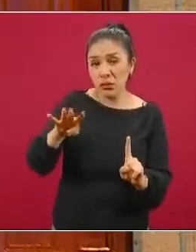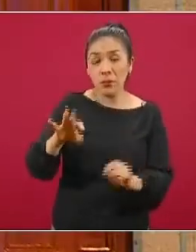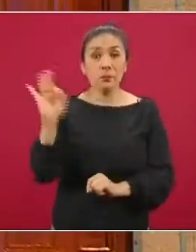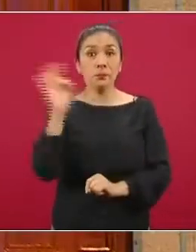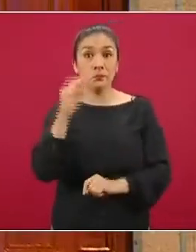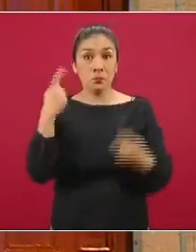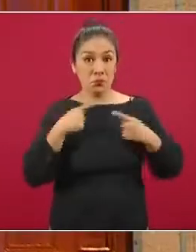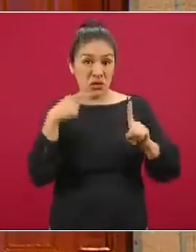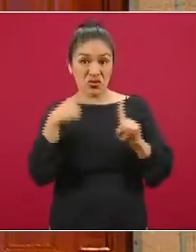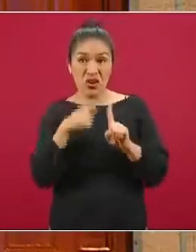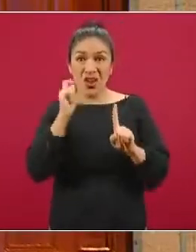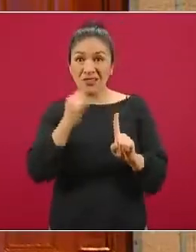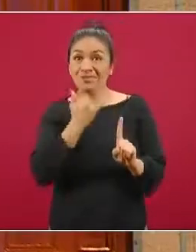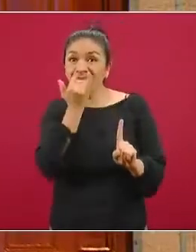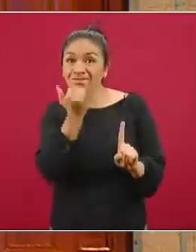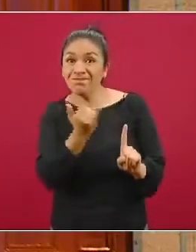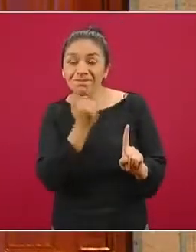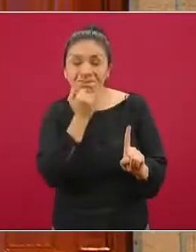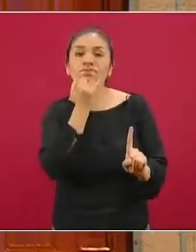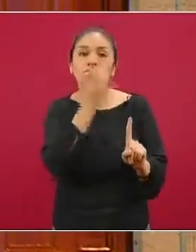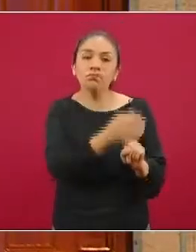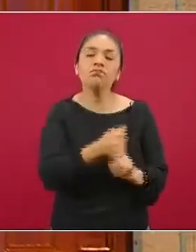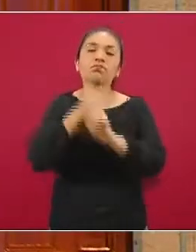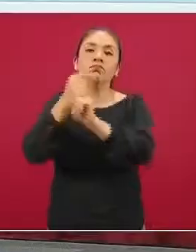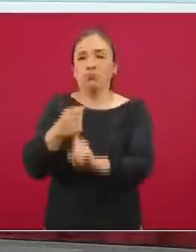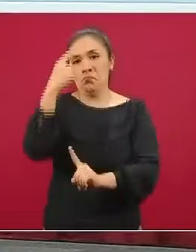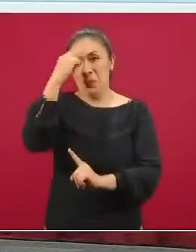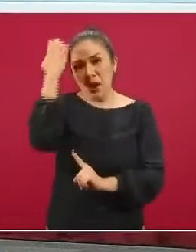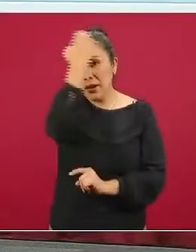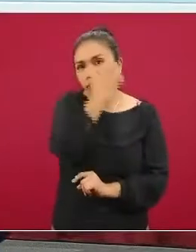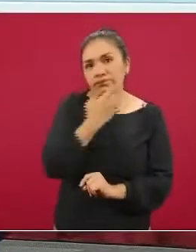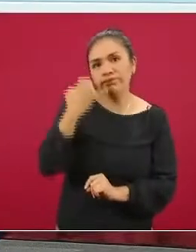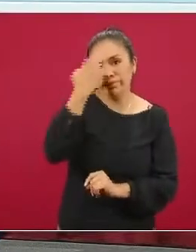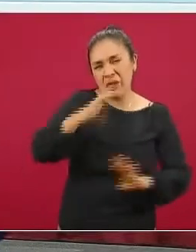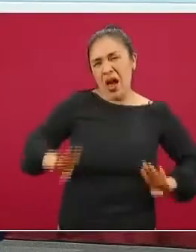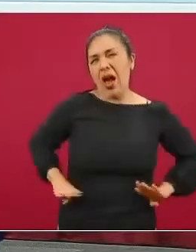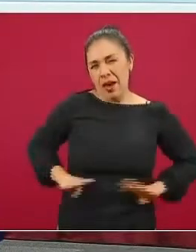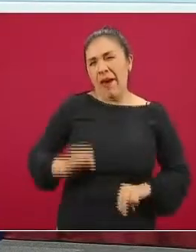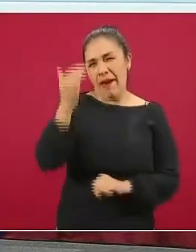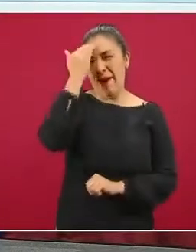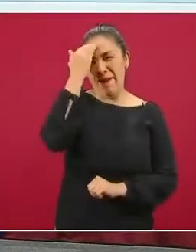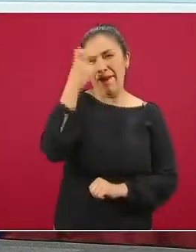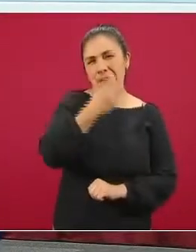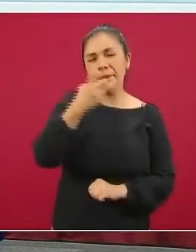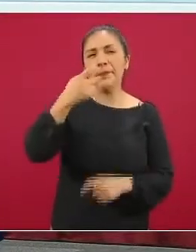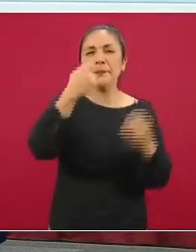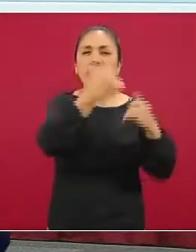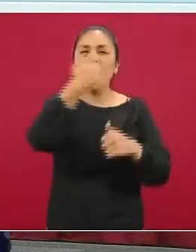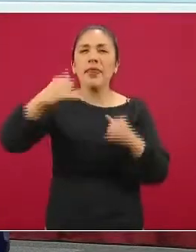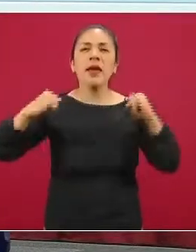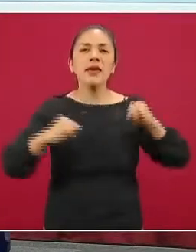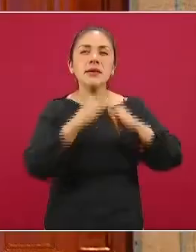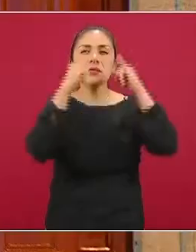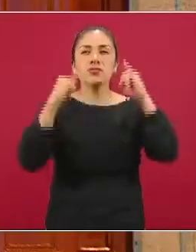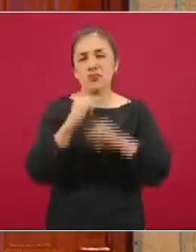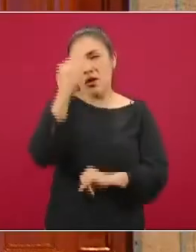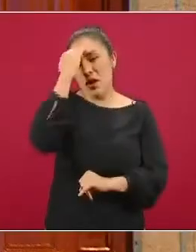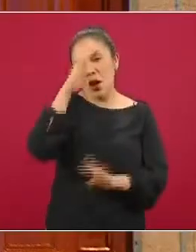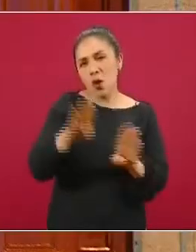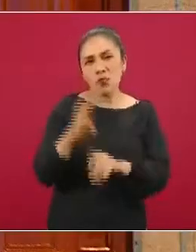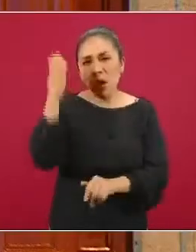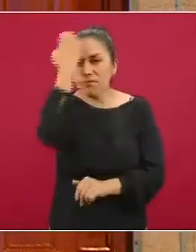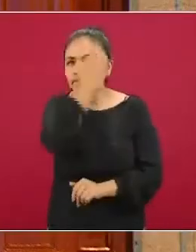una persona tiene esta clasificación, ingresa a los protocolos ya predefinidos en cada una de las instituciones, de las entidades